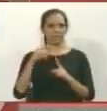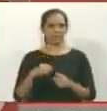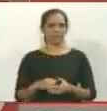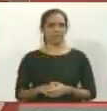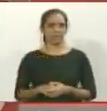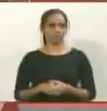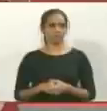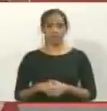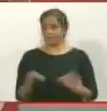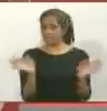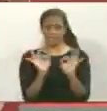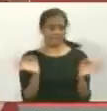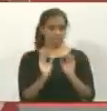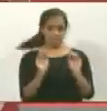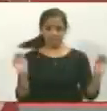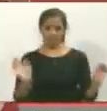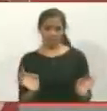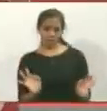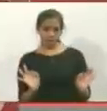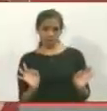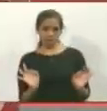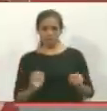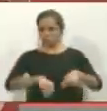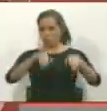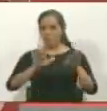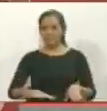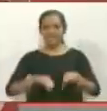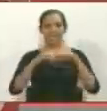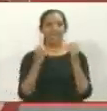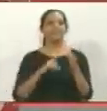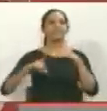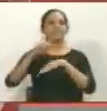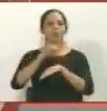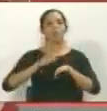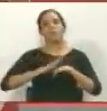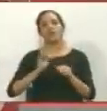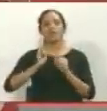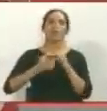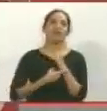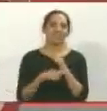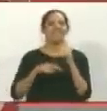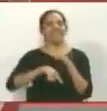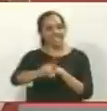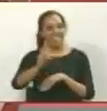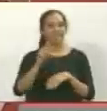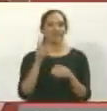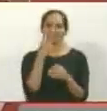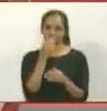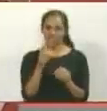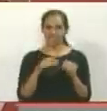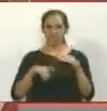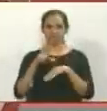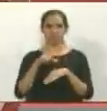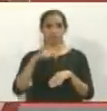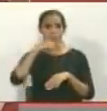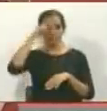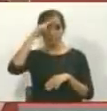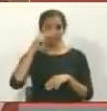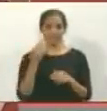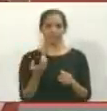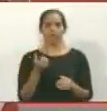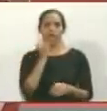Sin decirle nada a nadie, paralizadas las clases en el liceo, porque Juanito Alimaña iba al liceo. Los padres y representantes